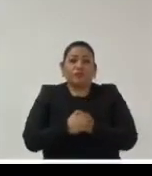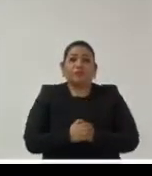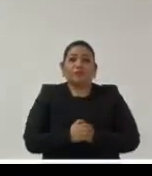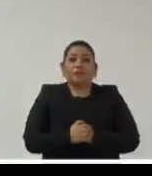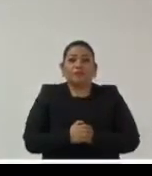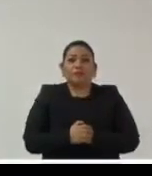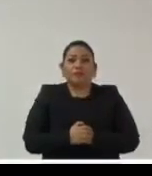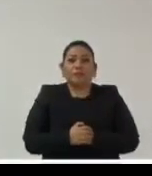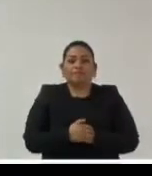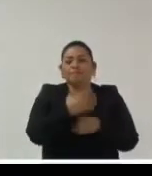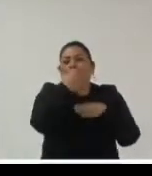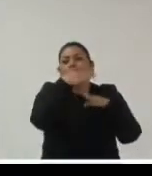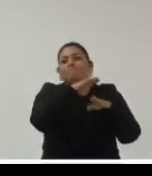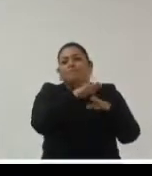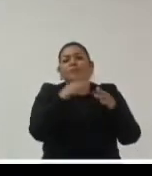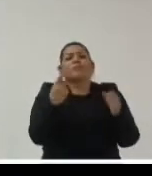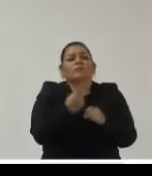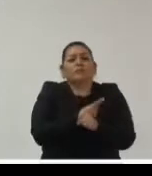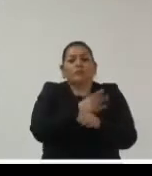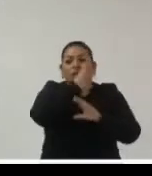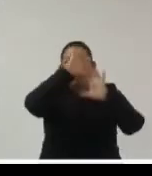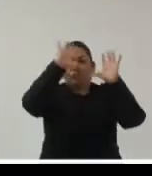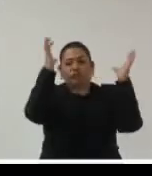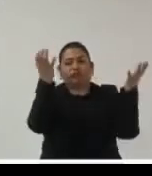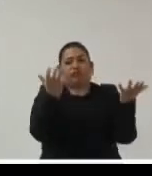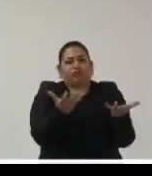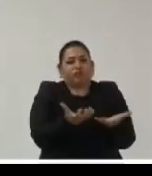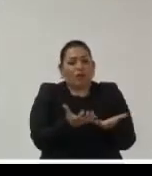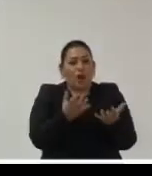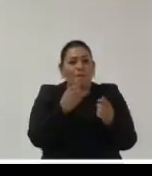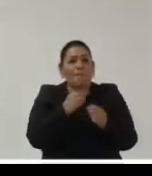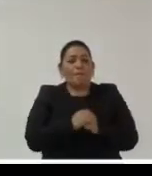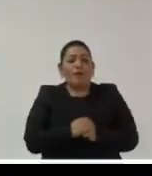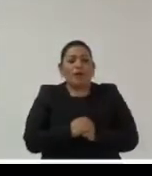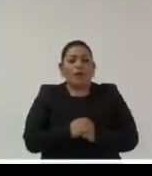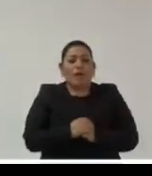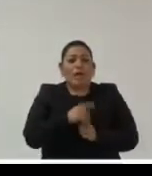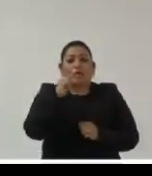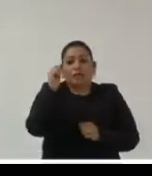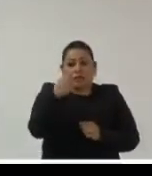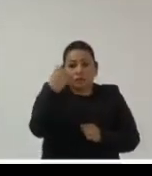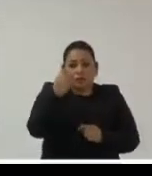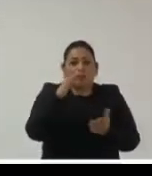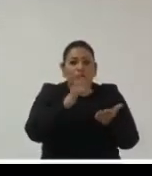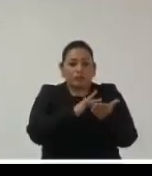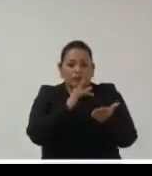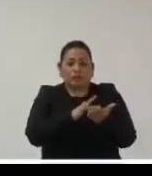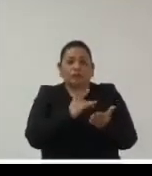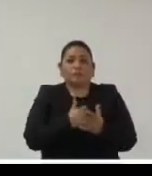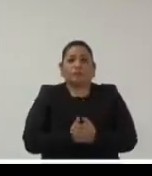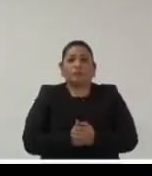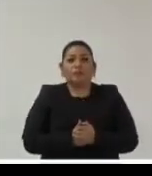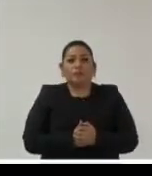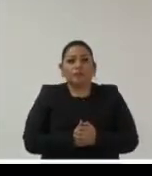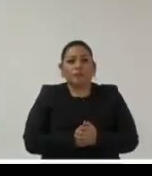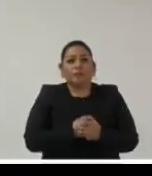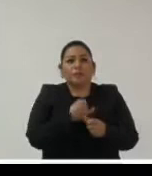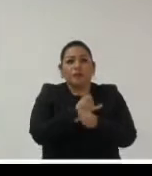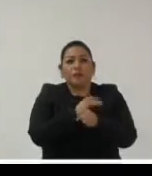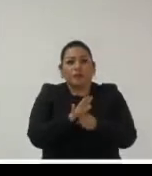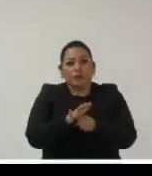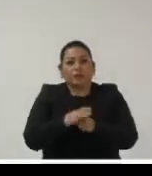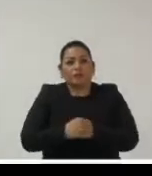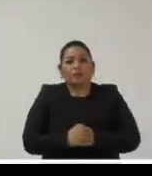sobre lo que está sucediendo en el mundo de las tecnologías perdón en el mundo de la información